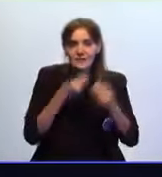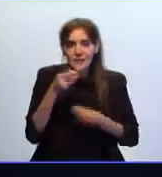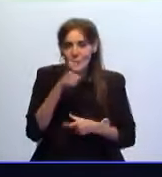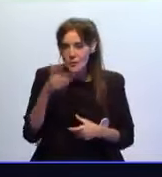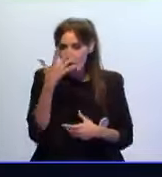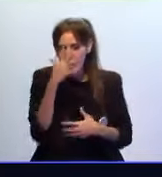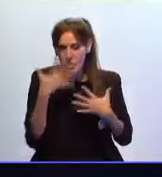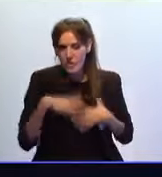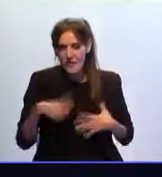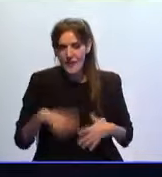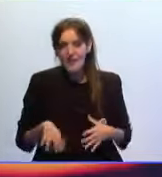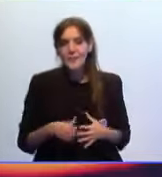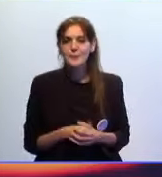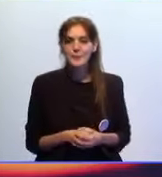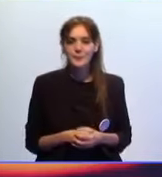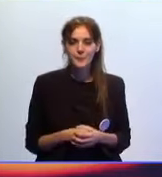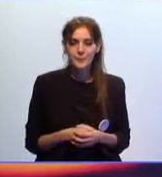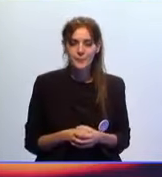disfraces